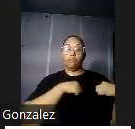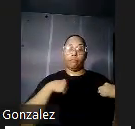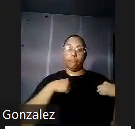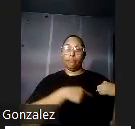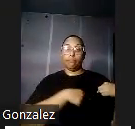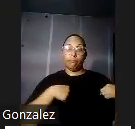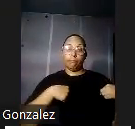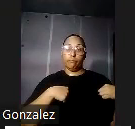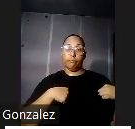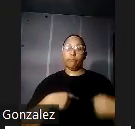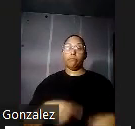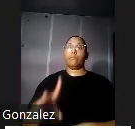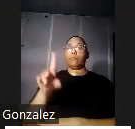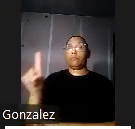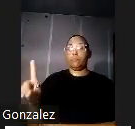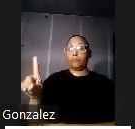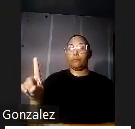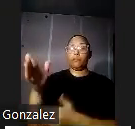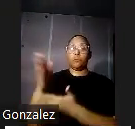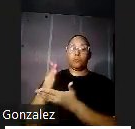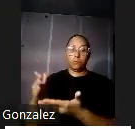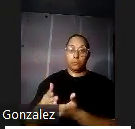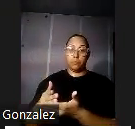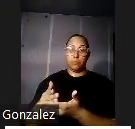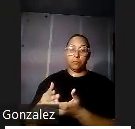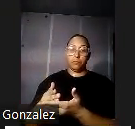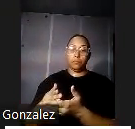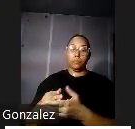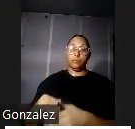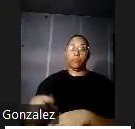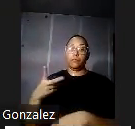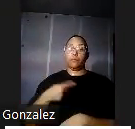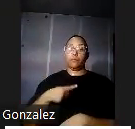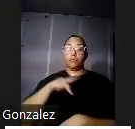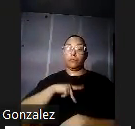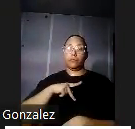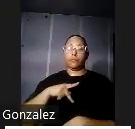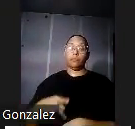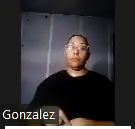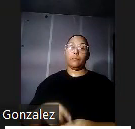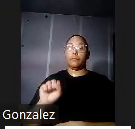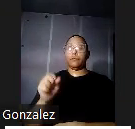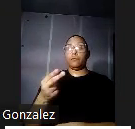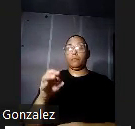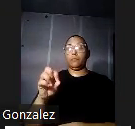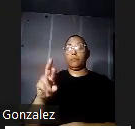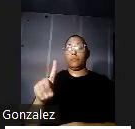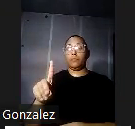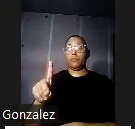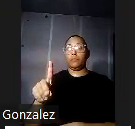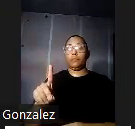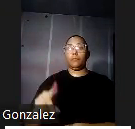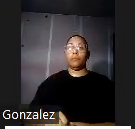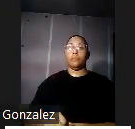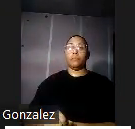la de la derecha esto es parte de la sala eh Ashford ¿verdad? que está en la en la